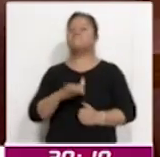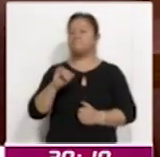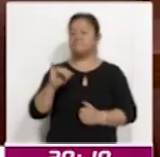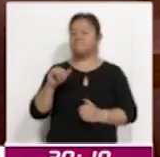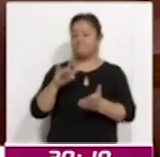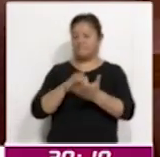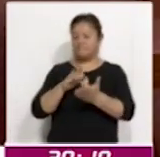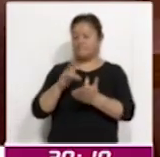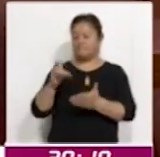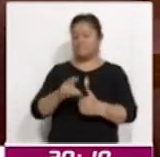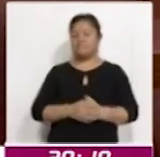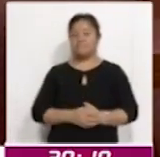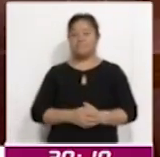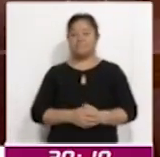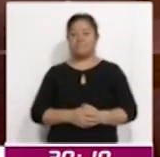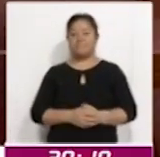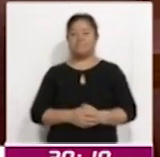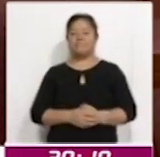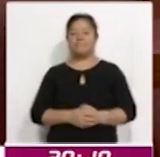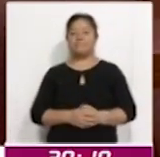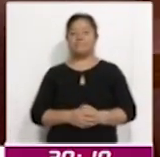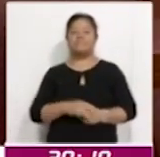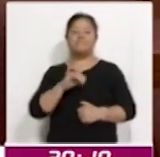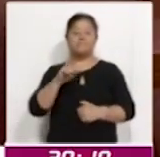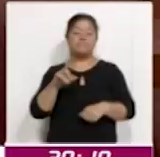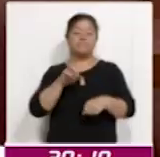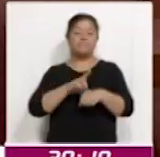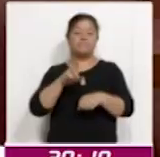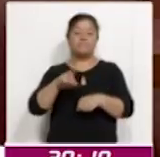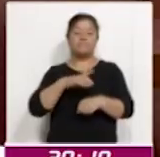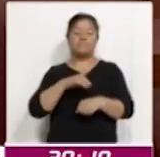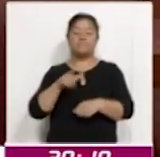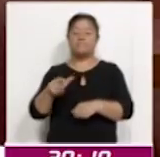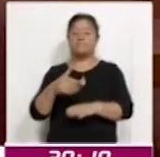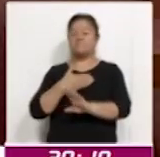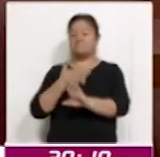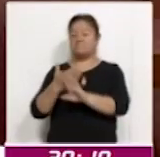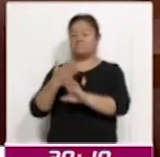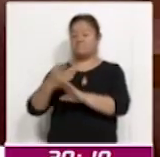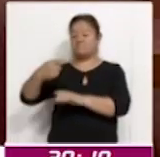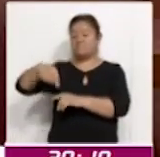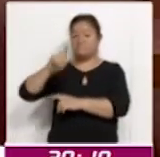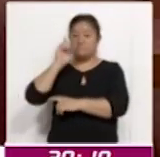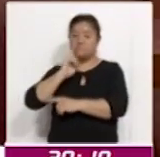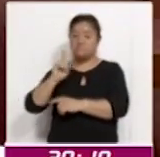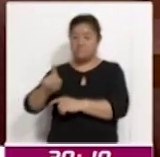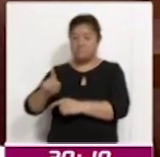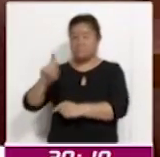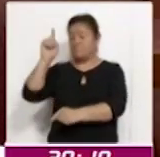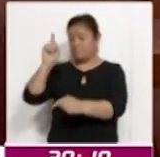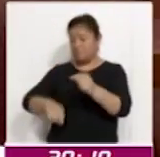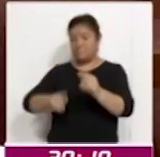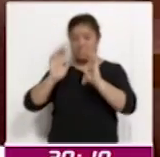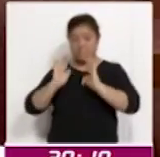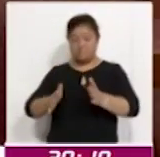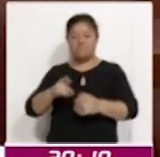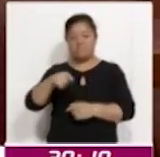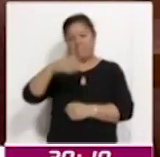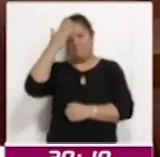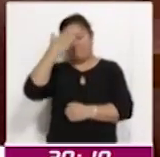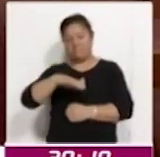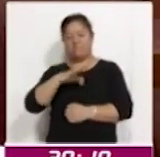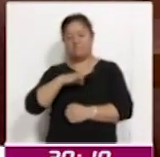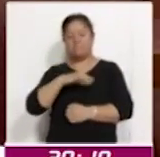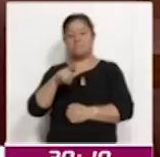nuevamente, Jesús. Pues sí, en el marco de la erradicación de la violencia contra las mujeres, que como sabemos es el 25